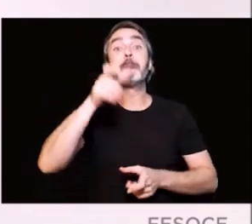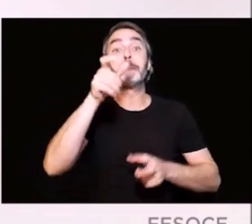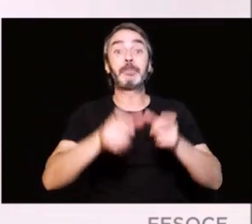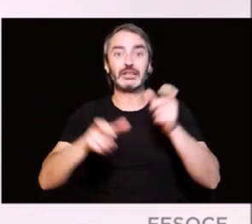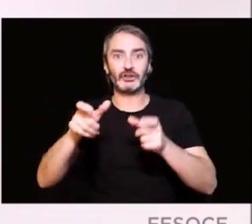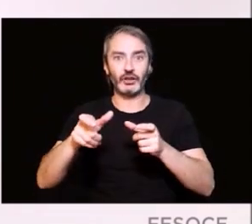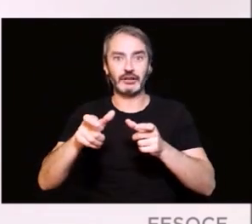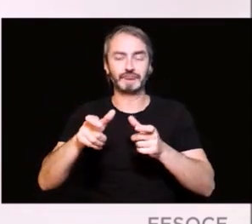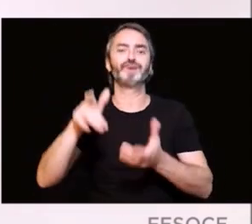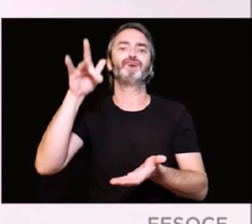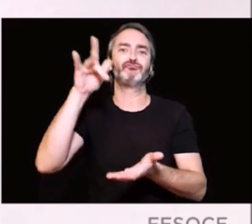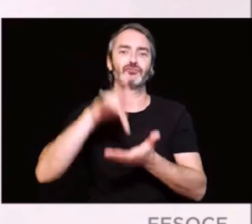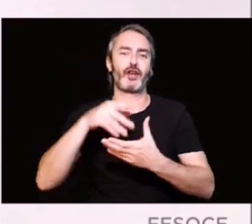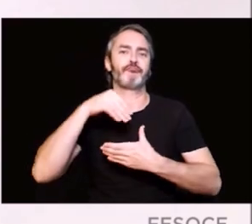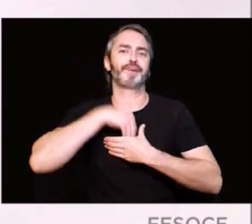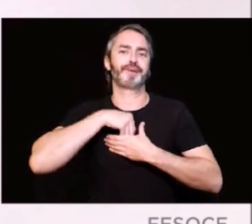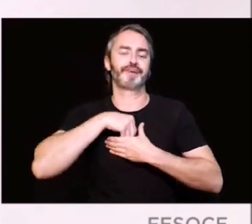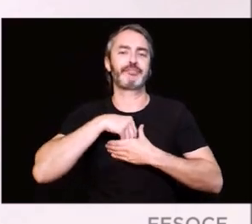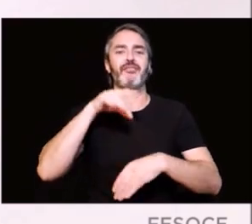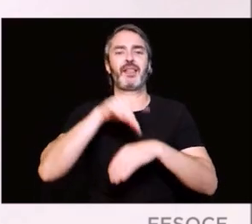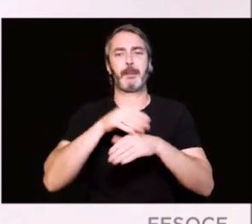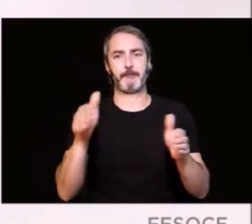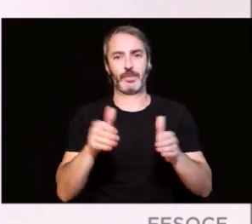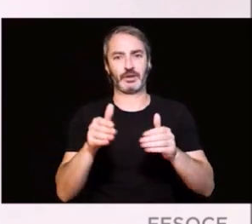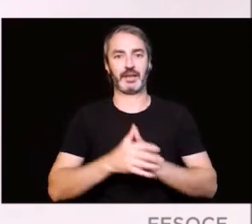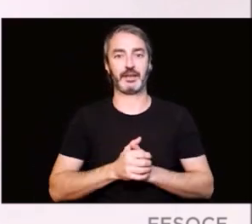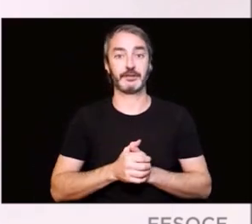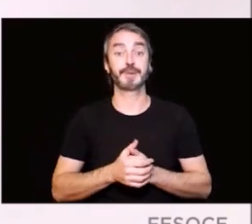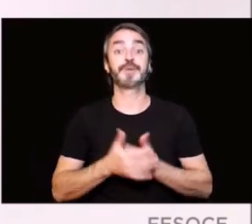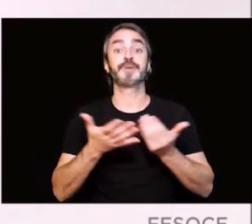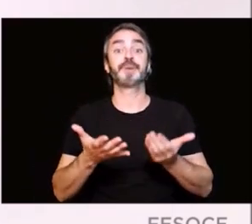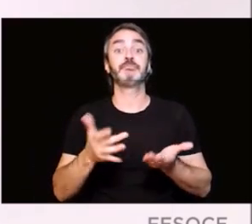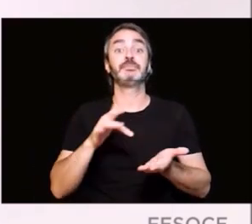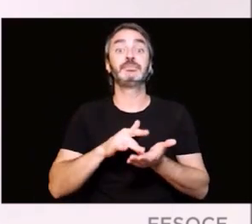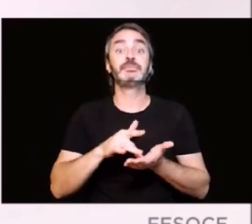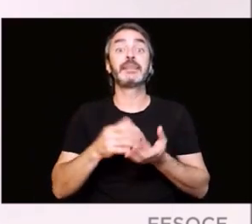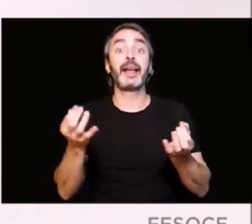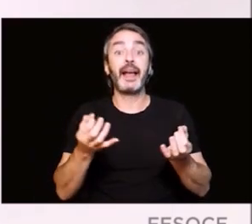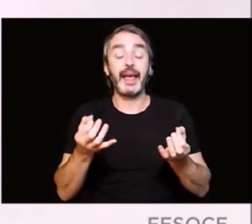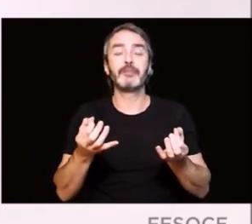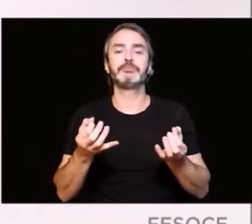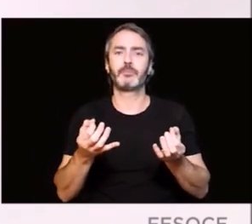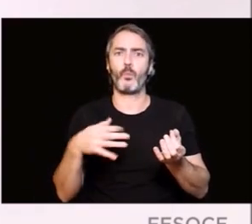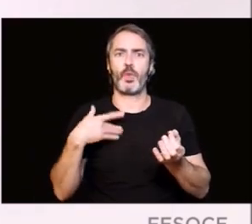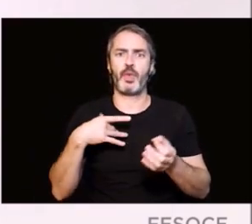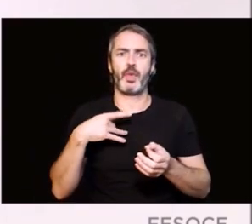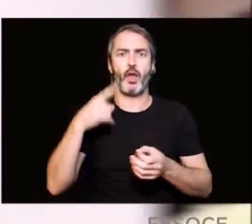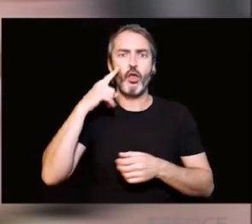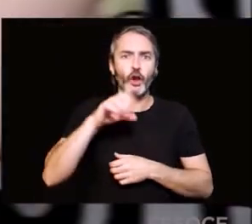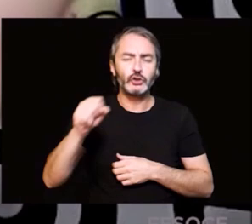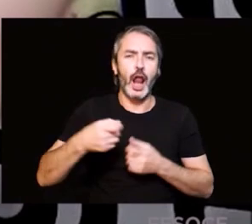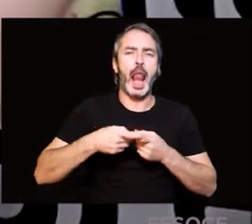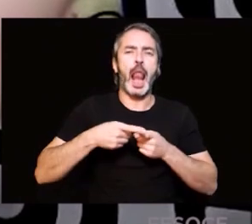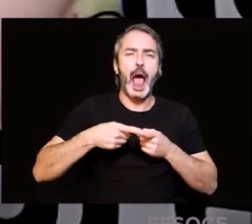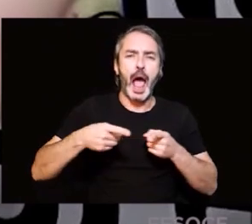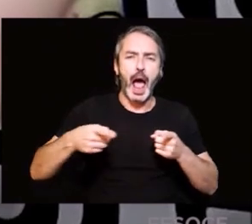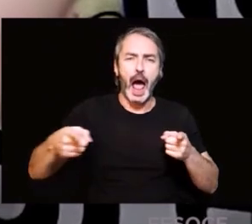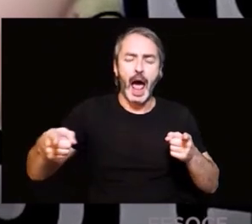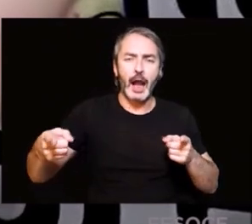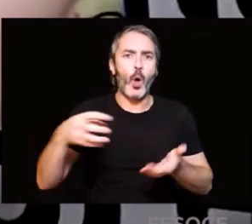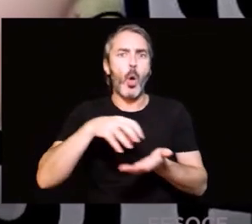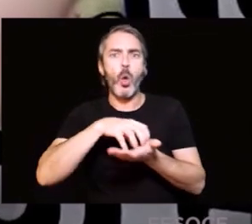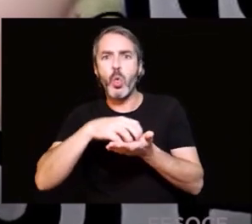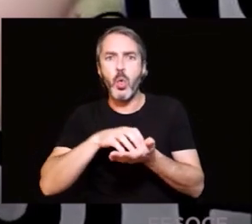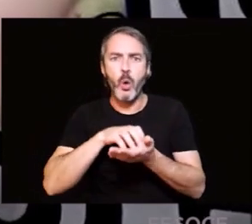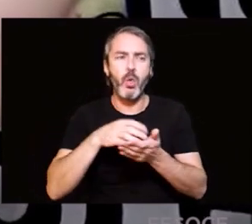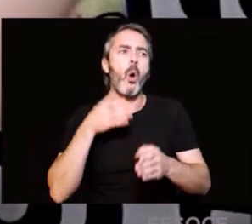personas con enfermedades minoritarias. Y bien, en estos casos, los diagnósticos pueden ser largos y llenos de incertidumbre. Se pueden